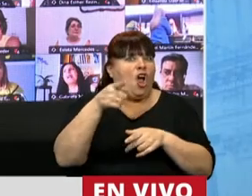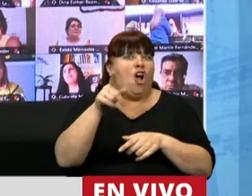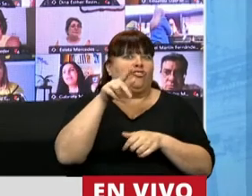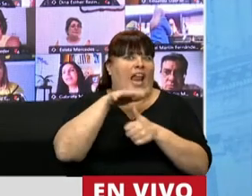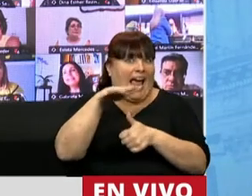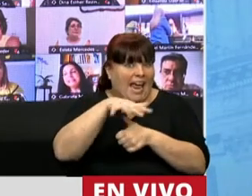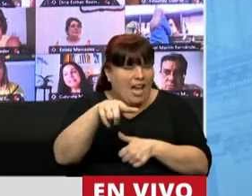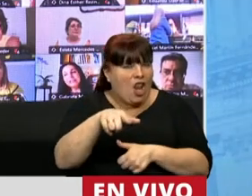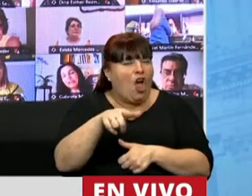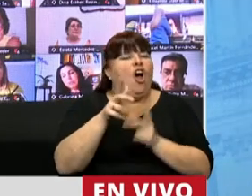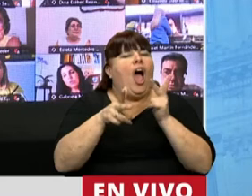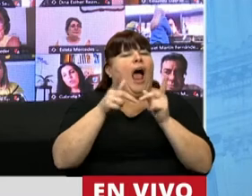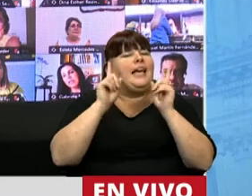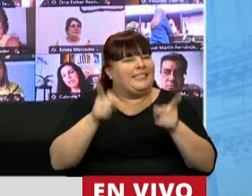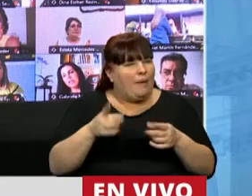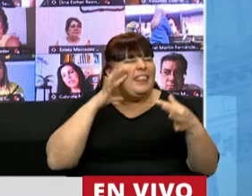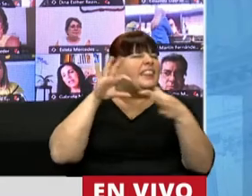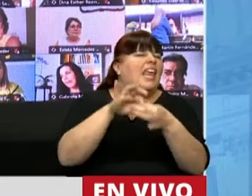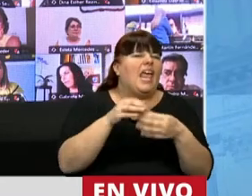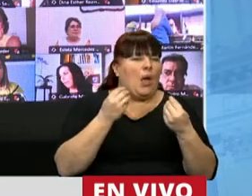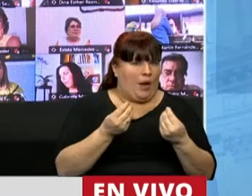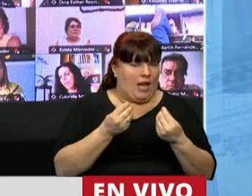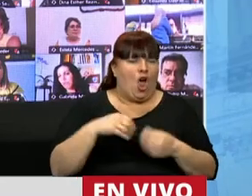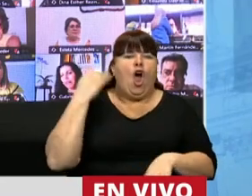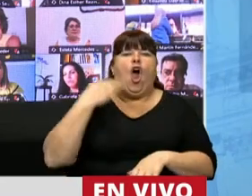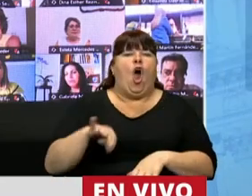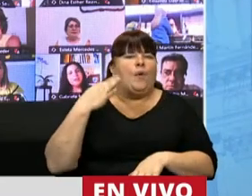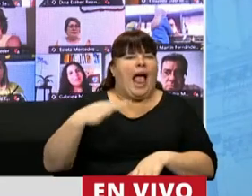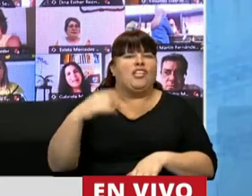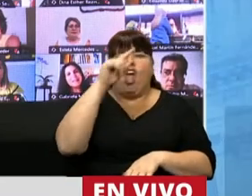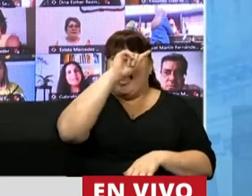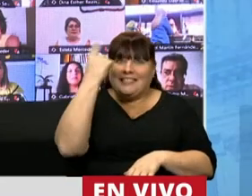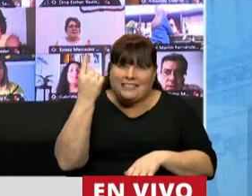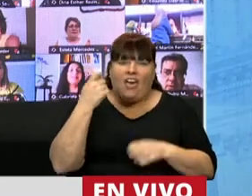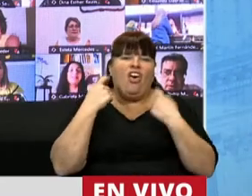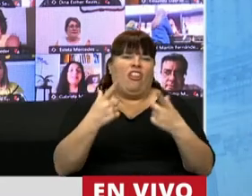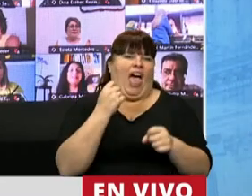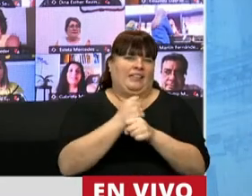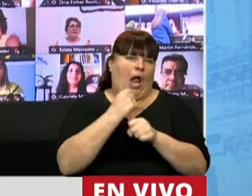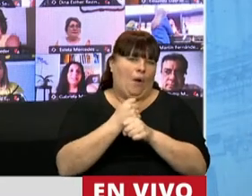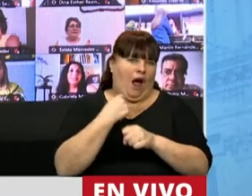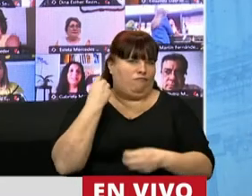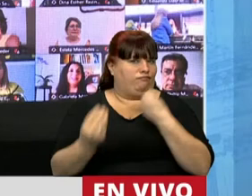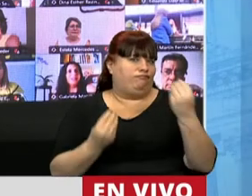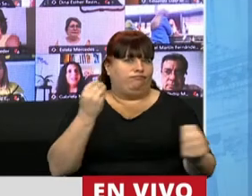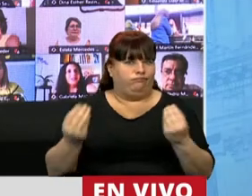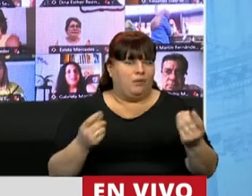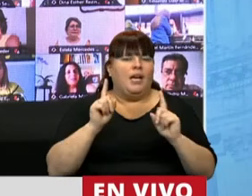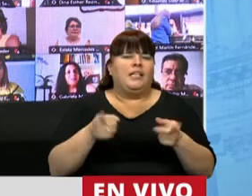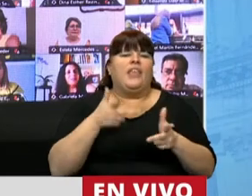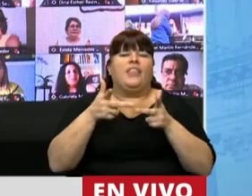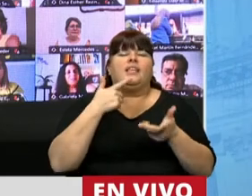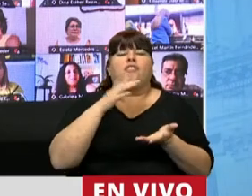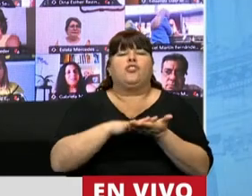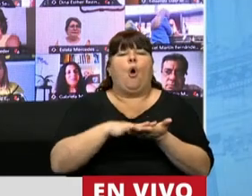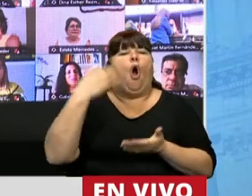género, se habla también, y tiene que ver también, con una obligación de los Estados de generar empleo. Se habla también